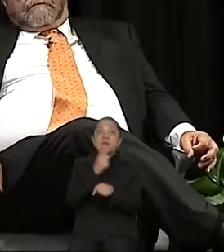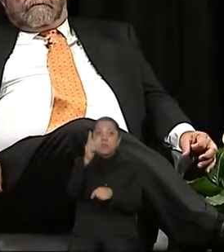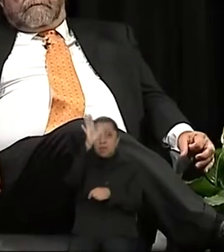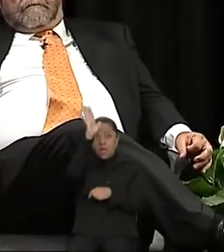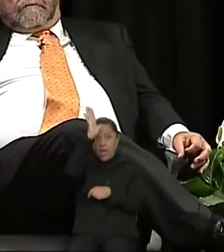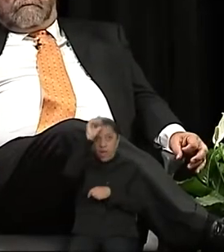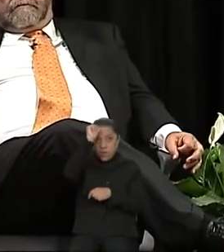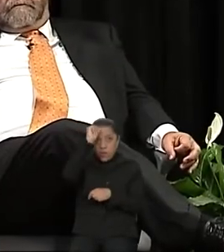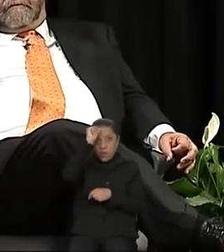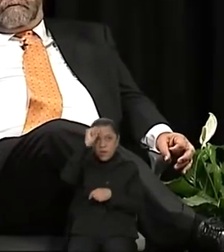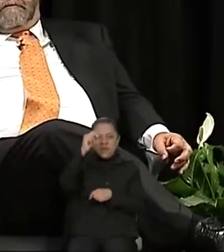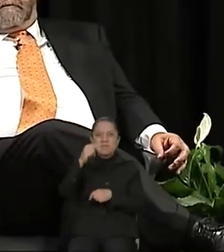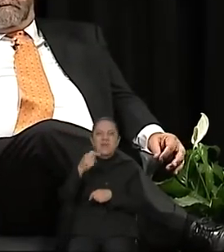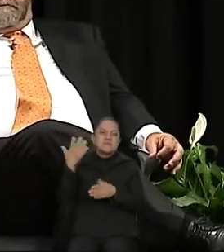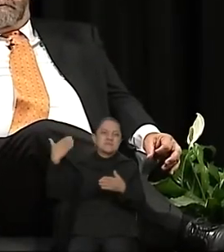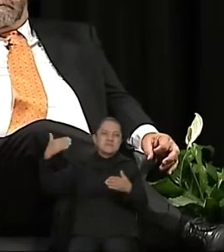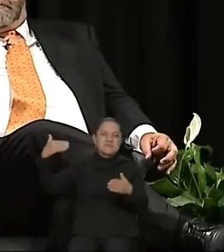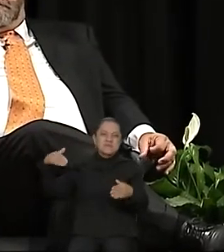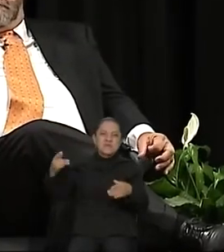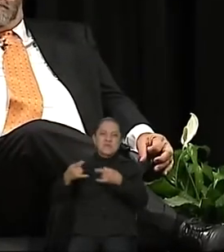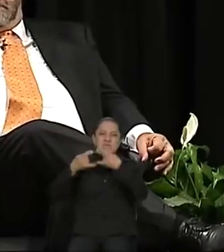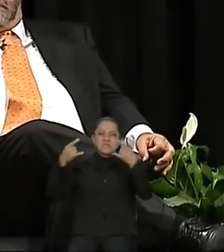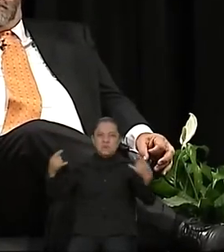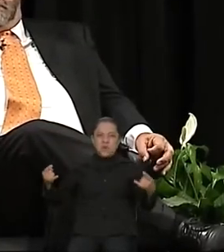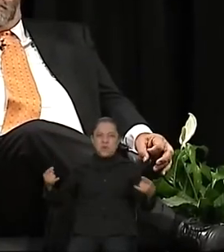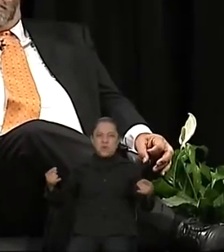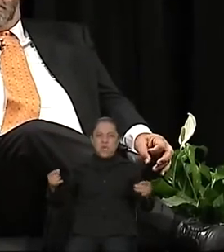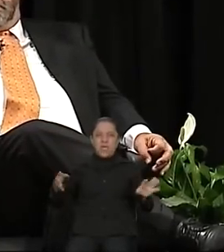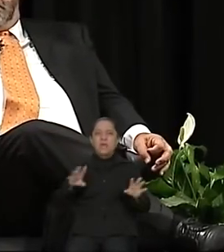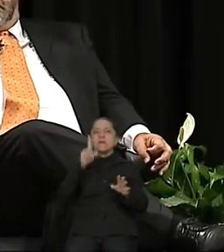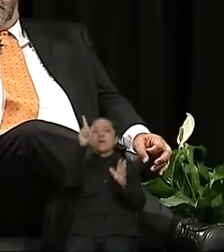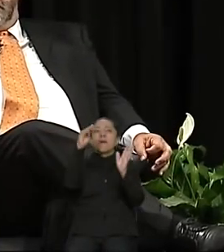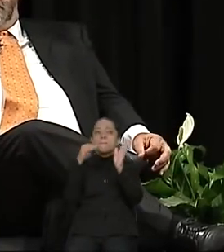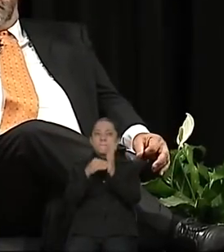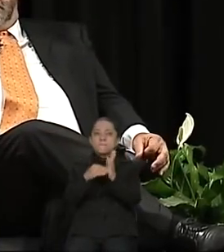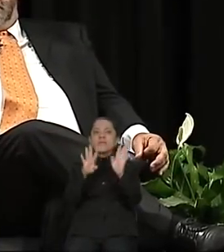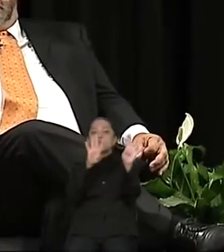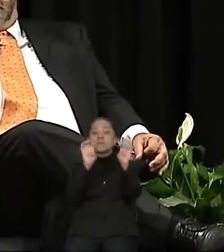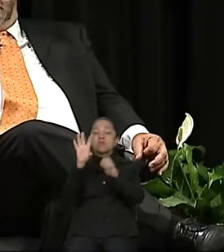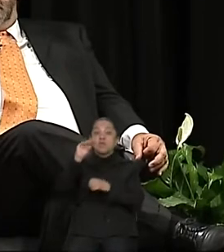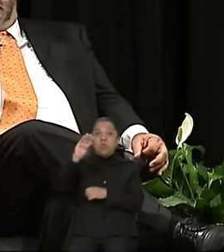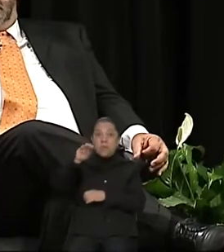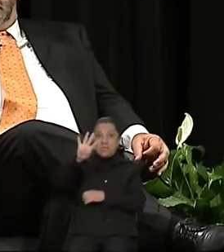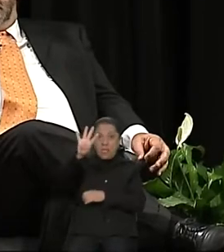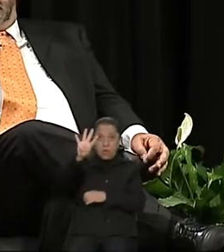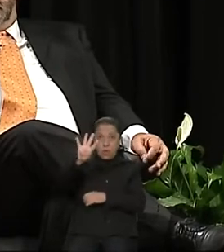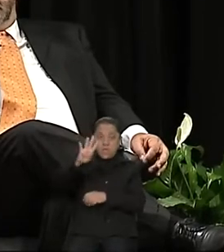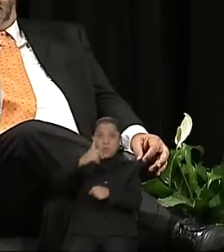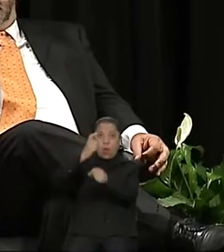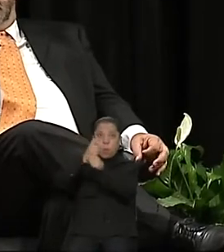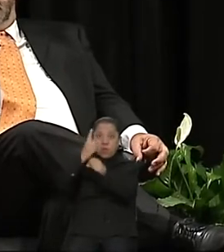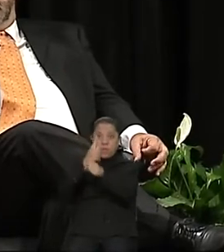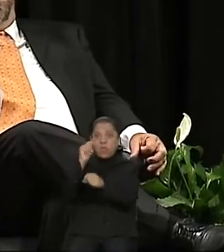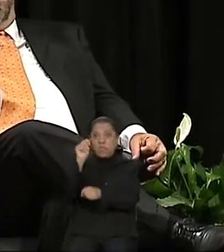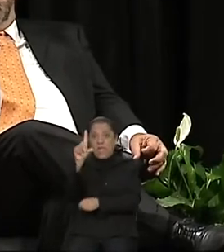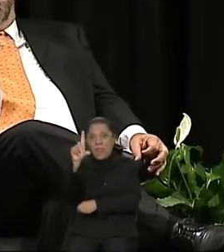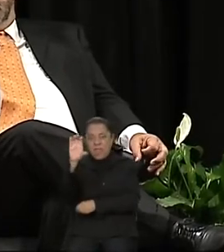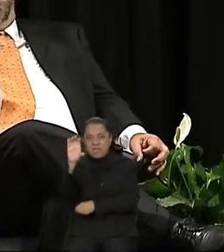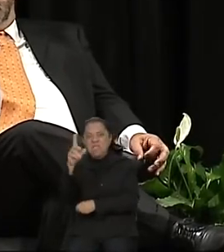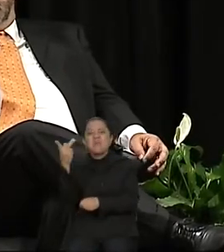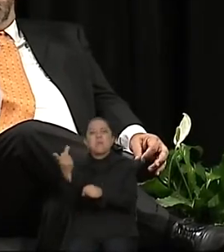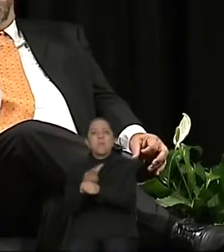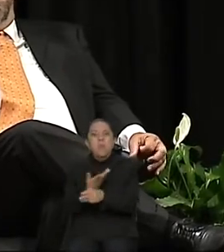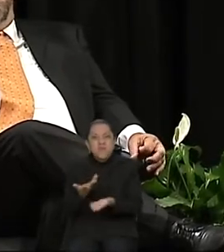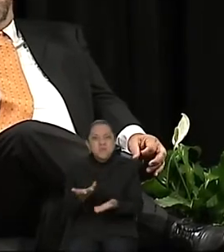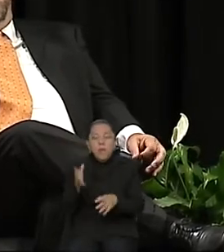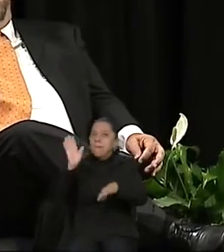historia, desde 1994, cuando se hizo el Tratado de Libre Comercio, ¿qué nos ocasionó? Ocasionó más pobreza,